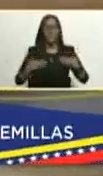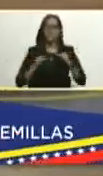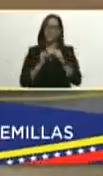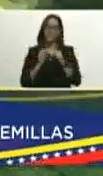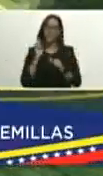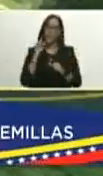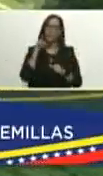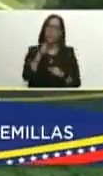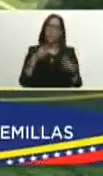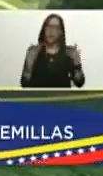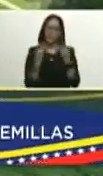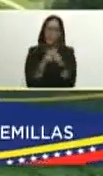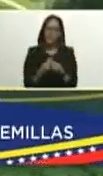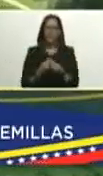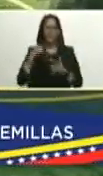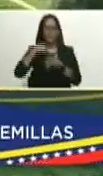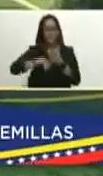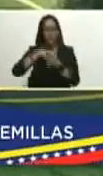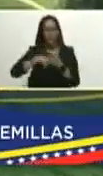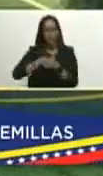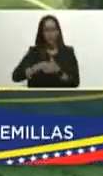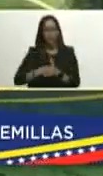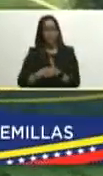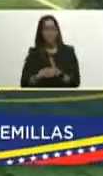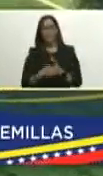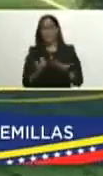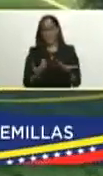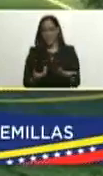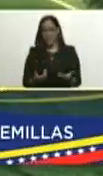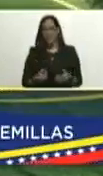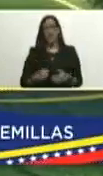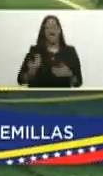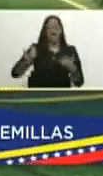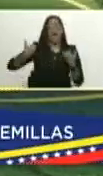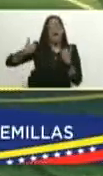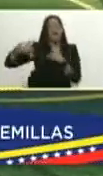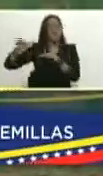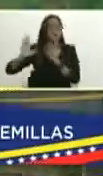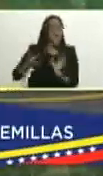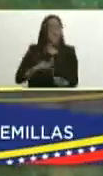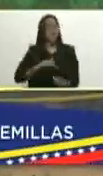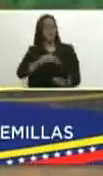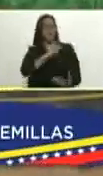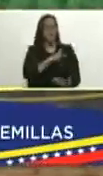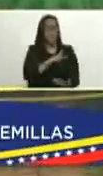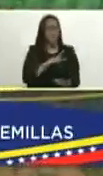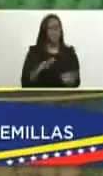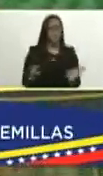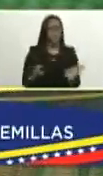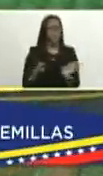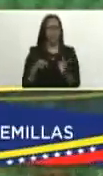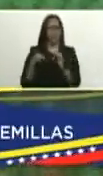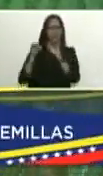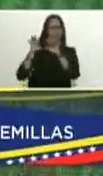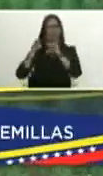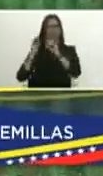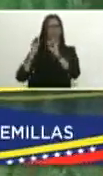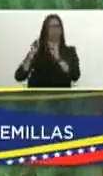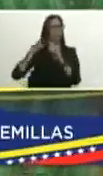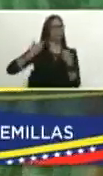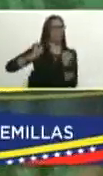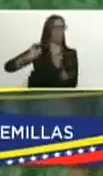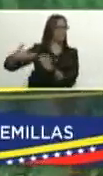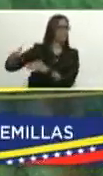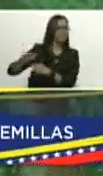acompañando en esta lucha allá los falsos agoreros de la de la apocalipsis nosotros seguimos aquí